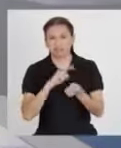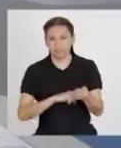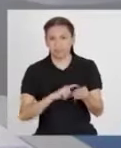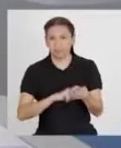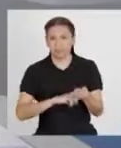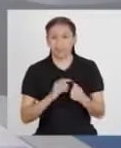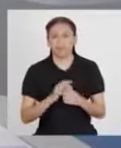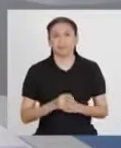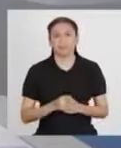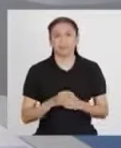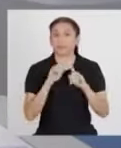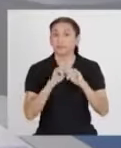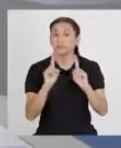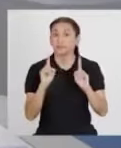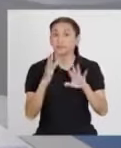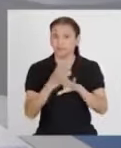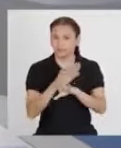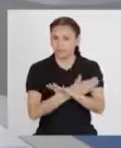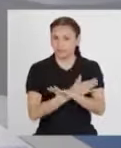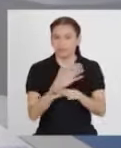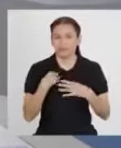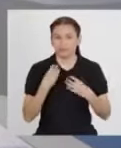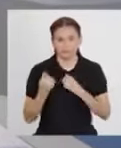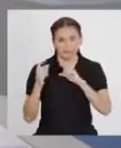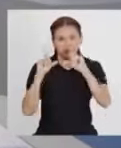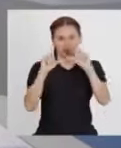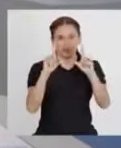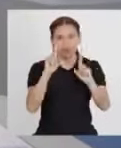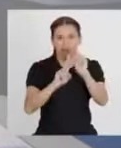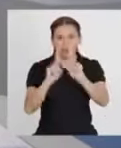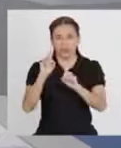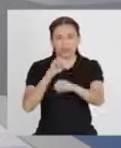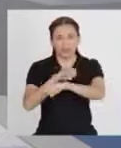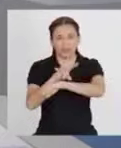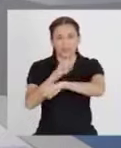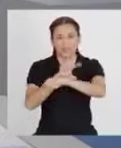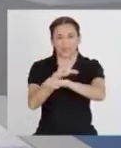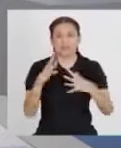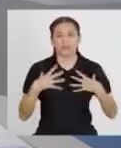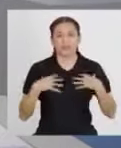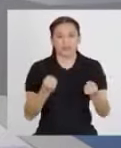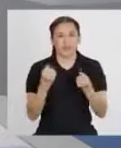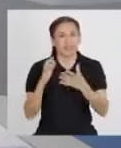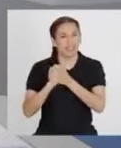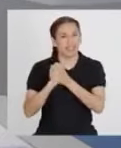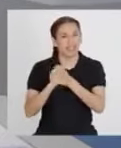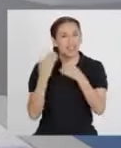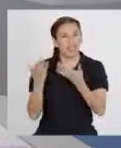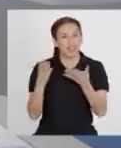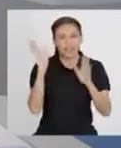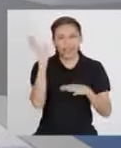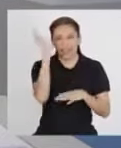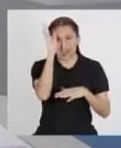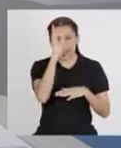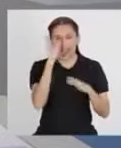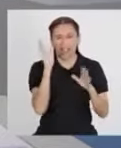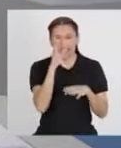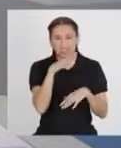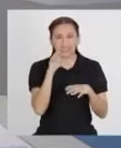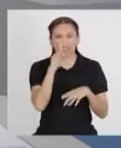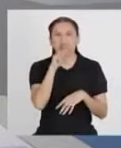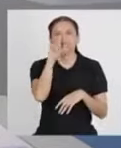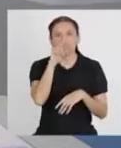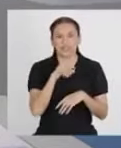antes, los dejamos con unos consejos de salud de nuestro querido amigo Héctor Gallo de la